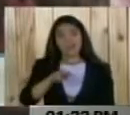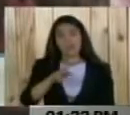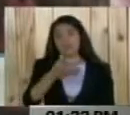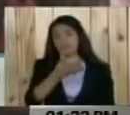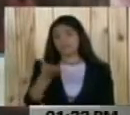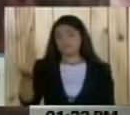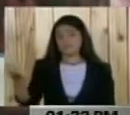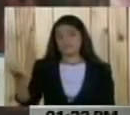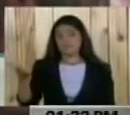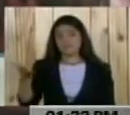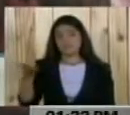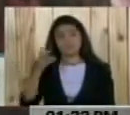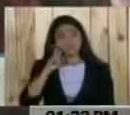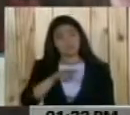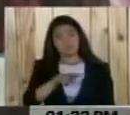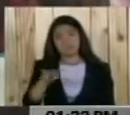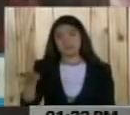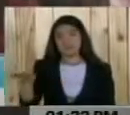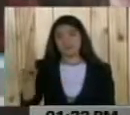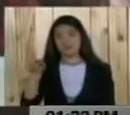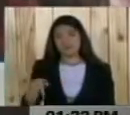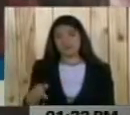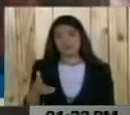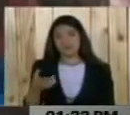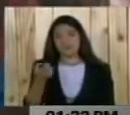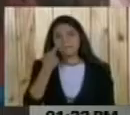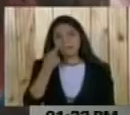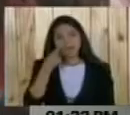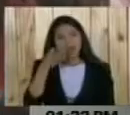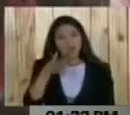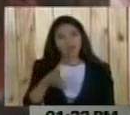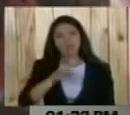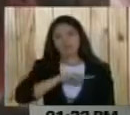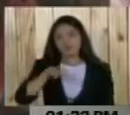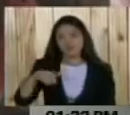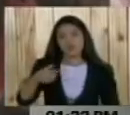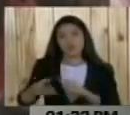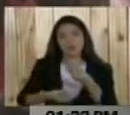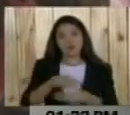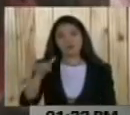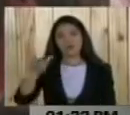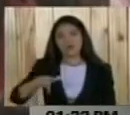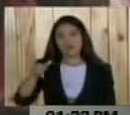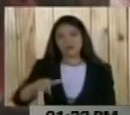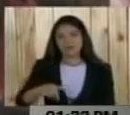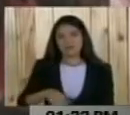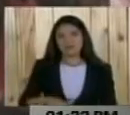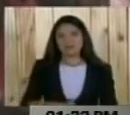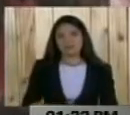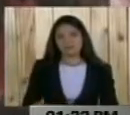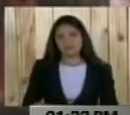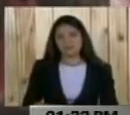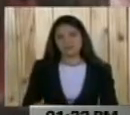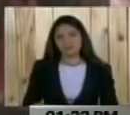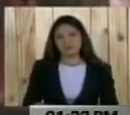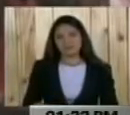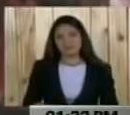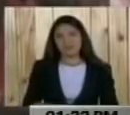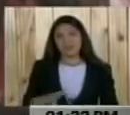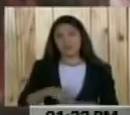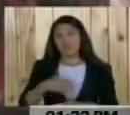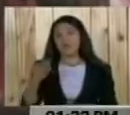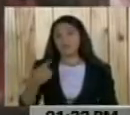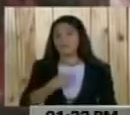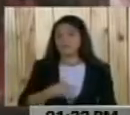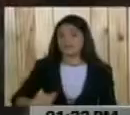viniera y se viera, o sea, viera lo que nosotros hemos hecho aquí en esto, por nuestros presidentes,